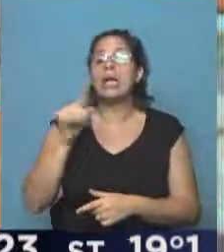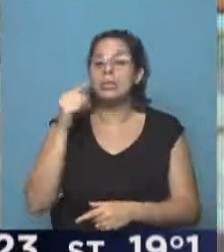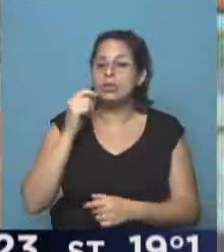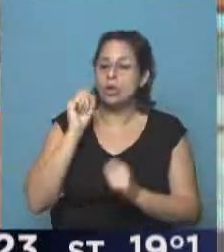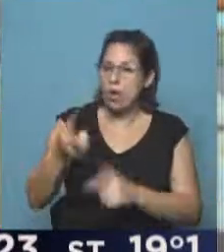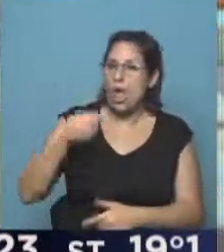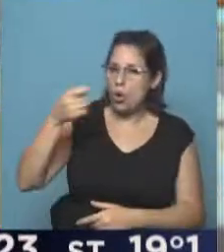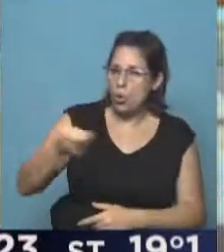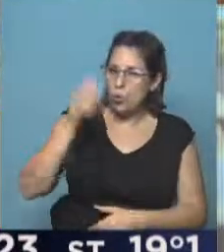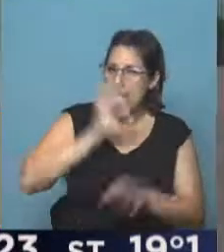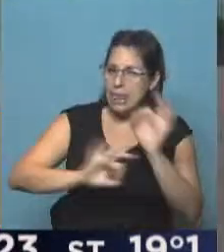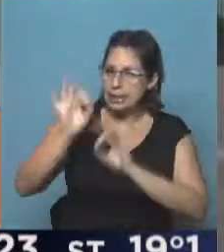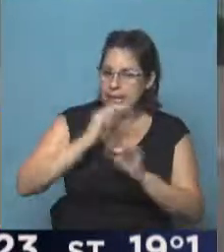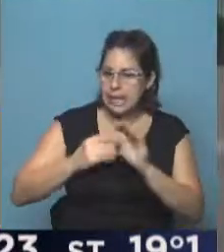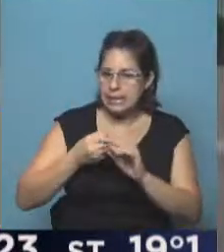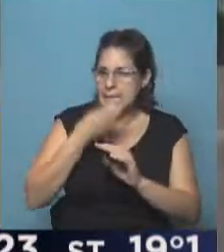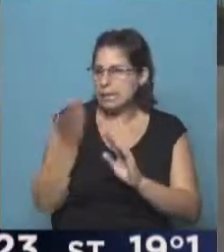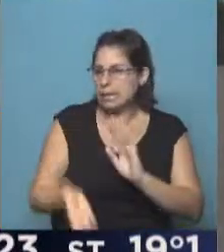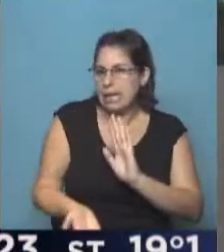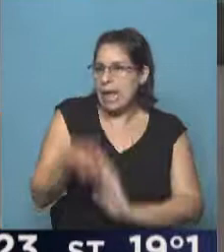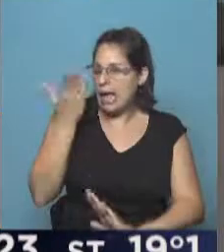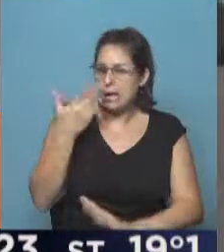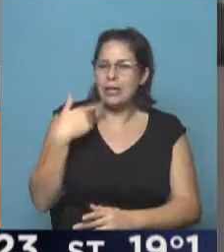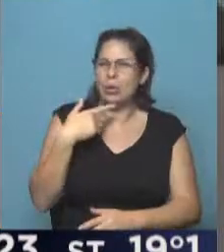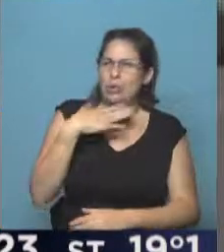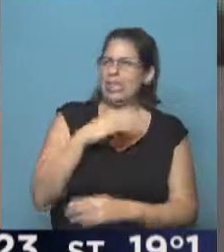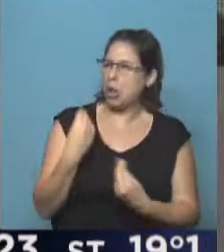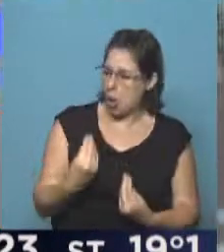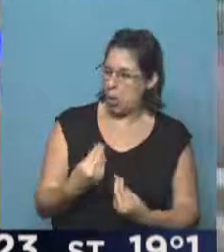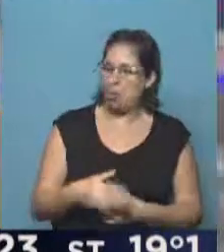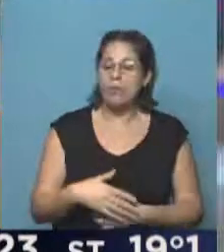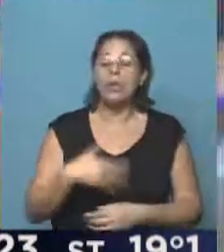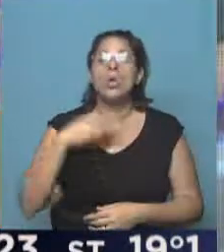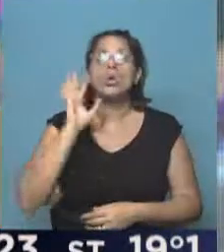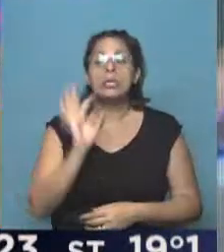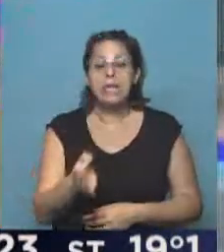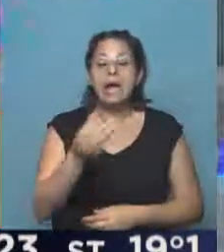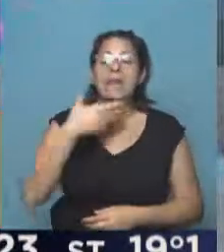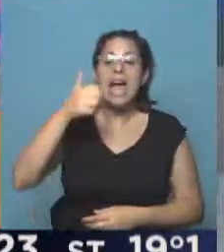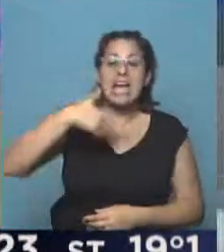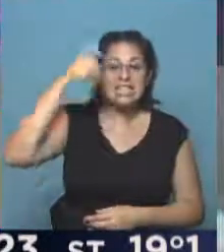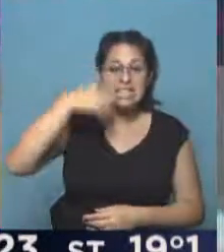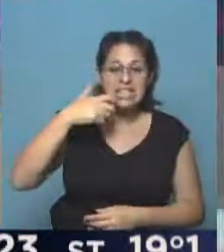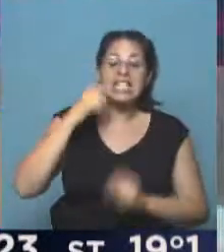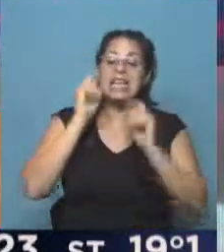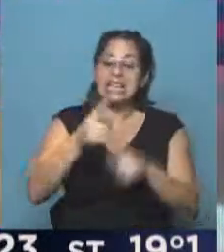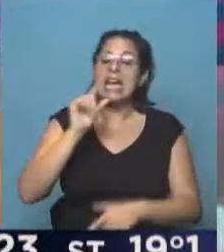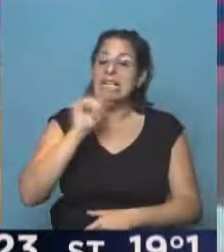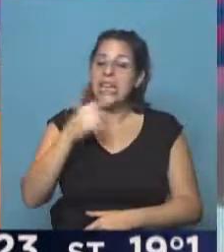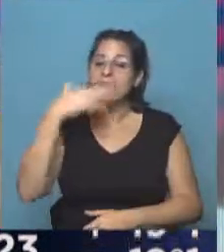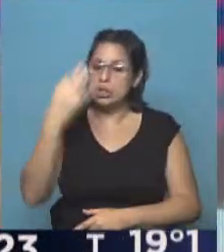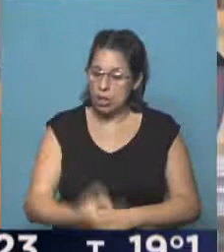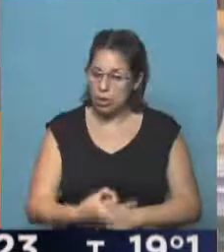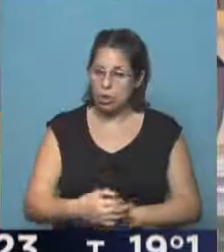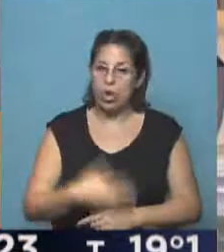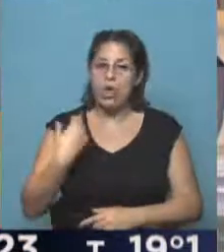donde se le cobran tasas muy altas o no están claros los términos. Sepan que desde ANSES están estos créditos seguros y por eso hay tanta